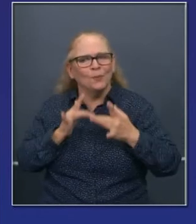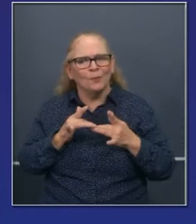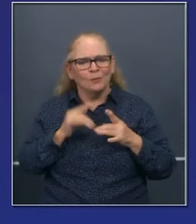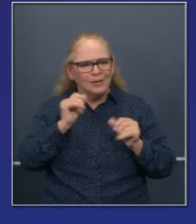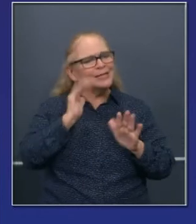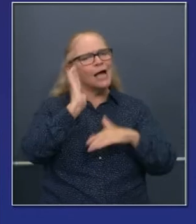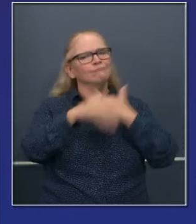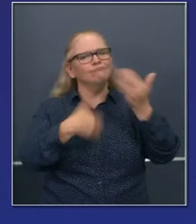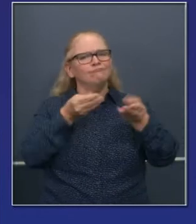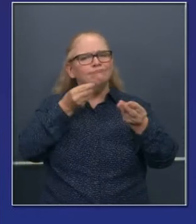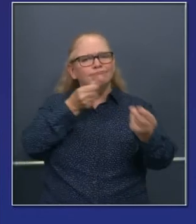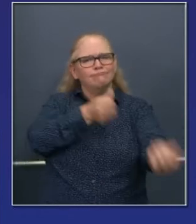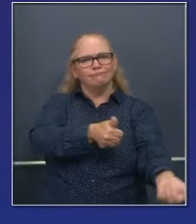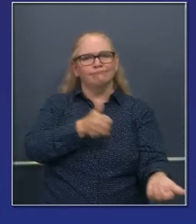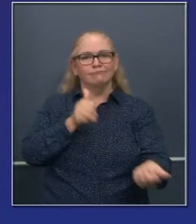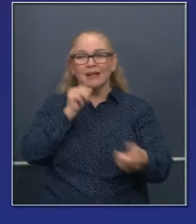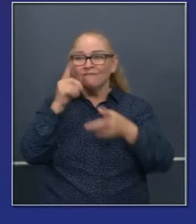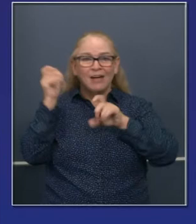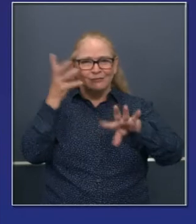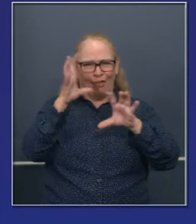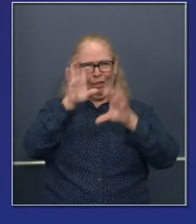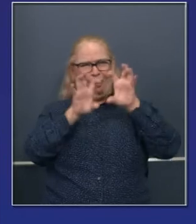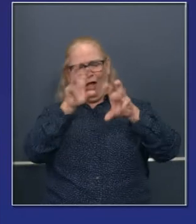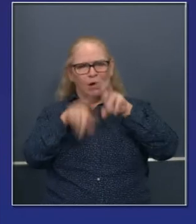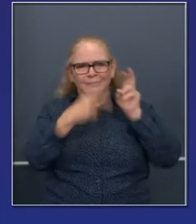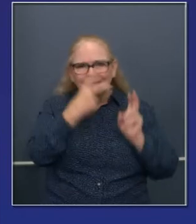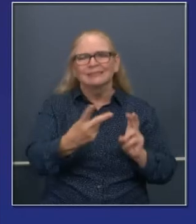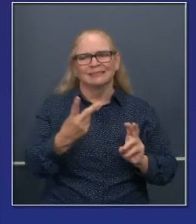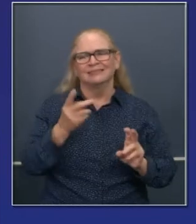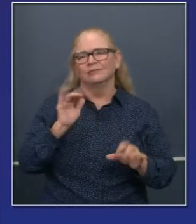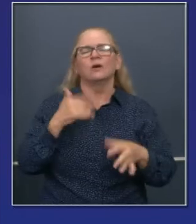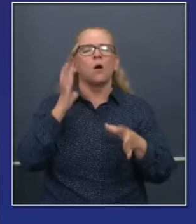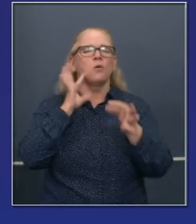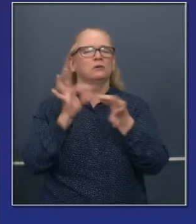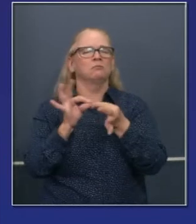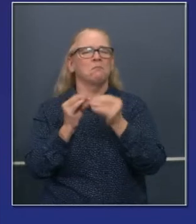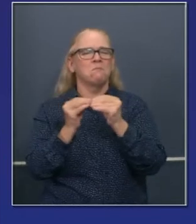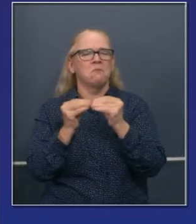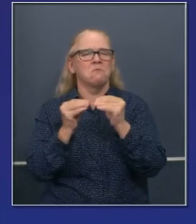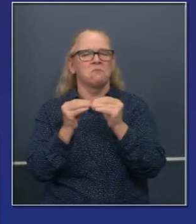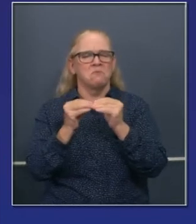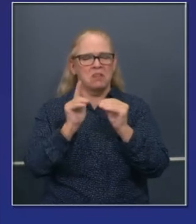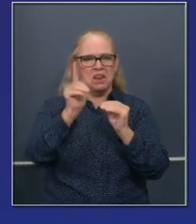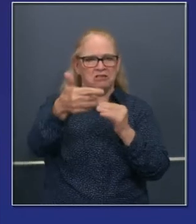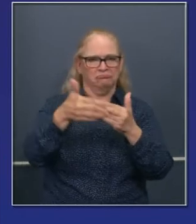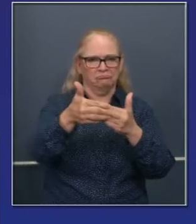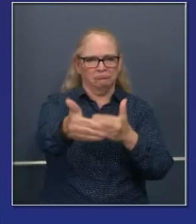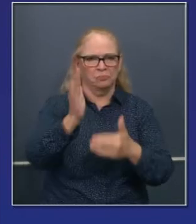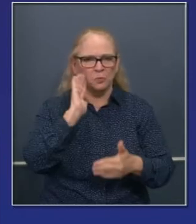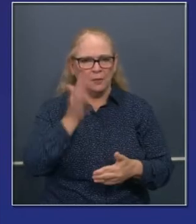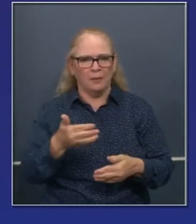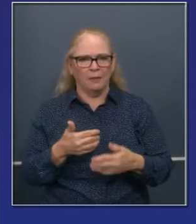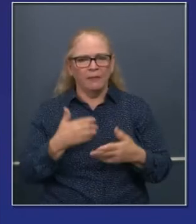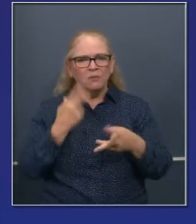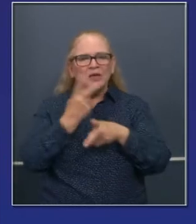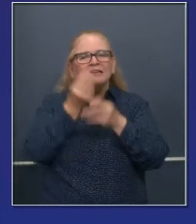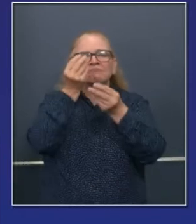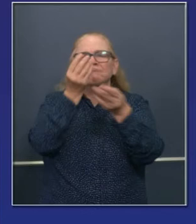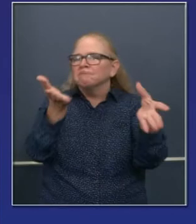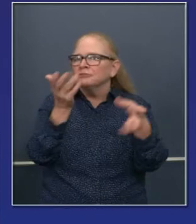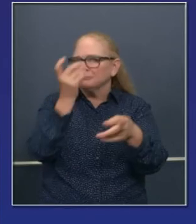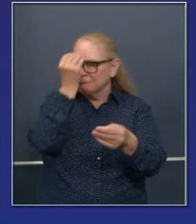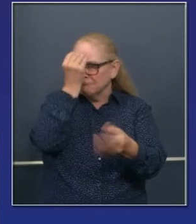Eso también es fundamental. Así que estaremos mencionando más detalles en ese espacio esta semana o la semana que viene, pero hoy quiero